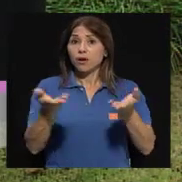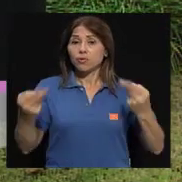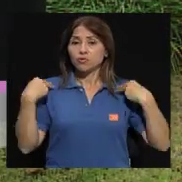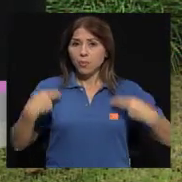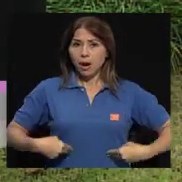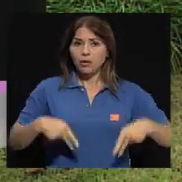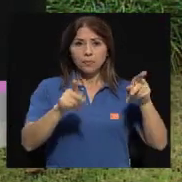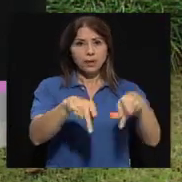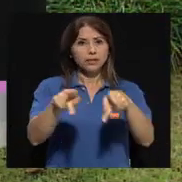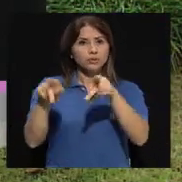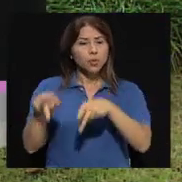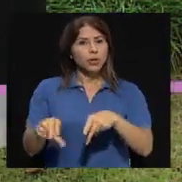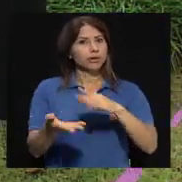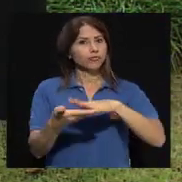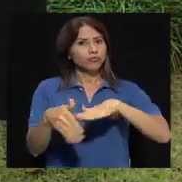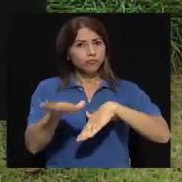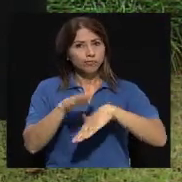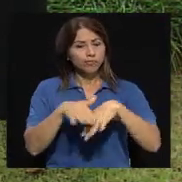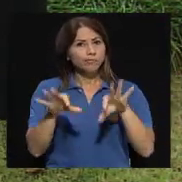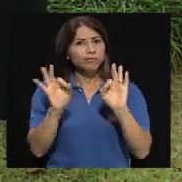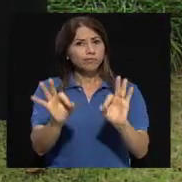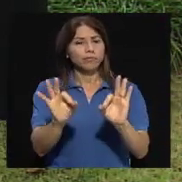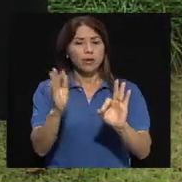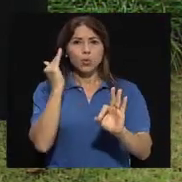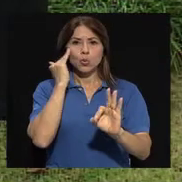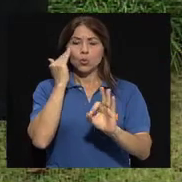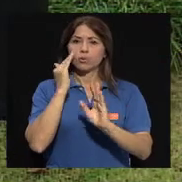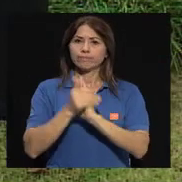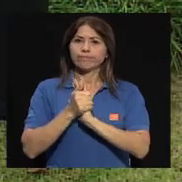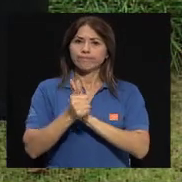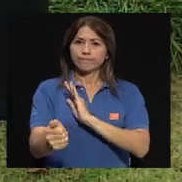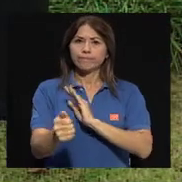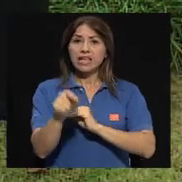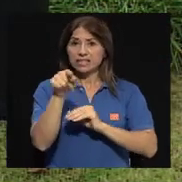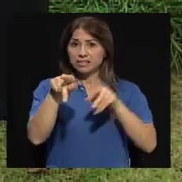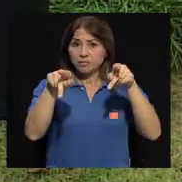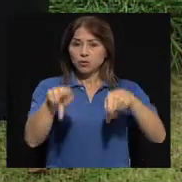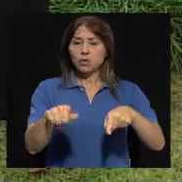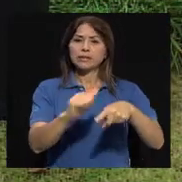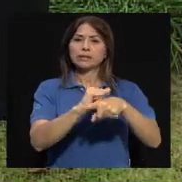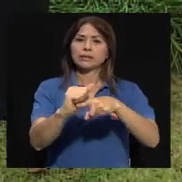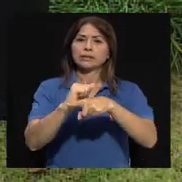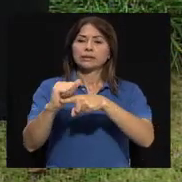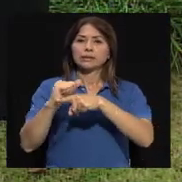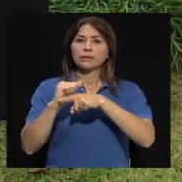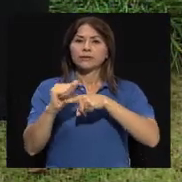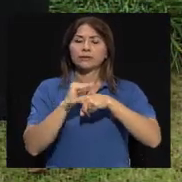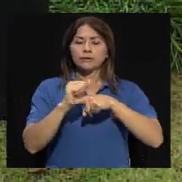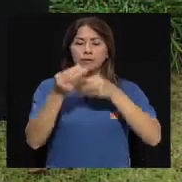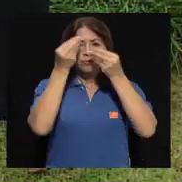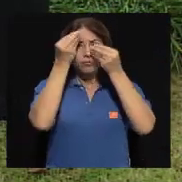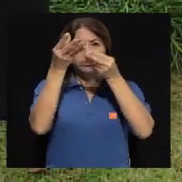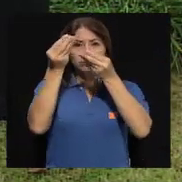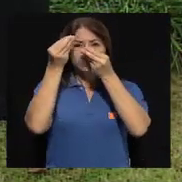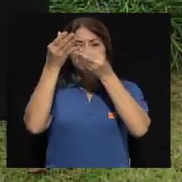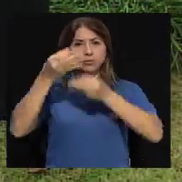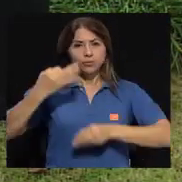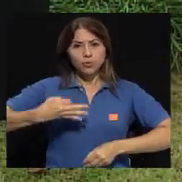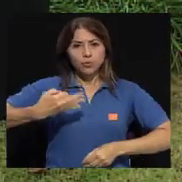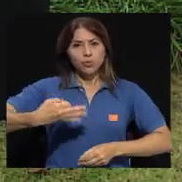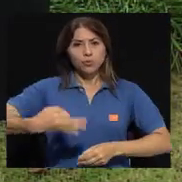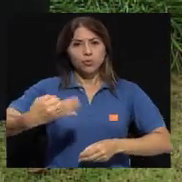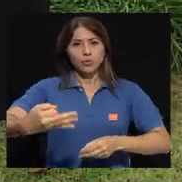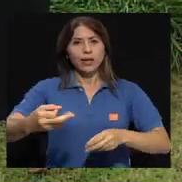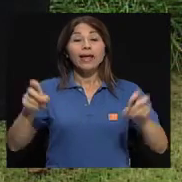competente, muy calificado, que entrenan y que capacitan cotidianamente. En materia